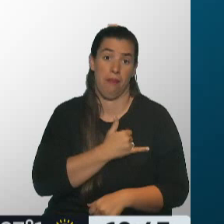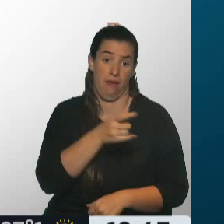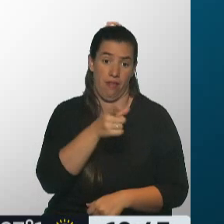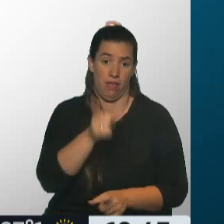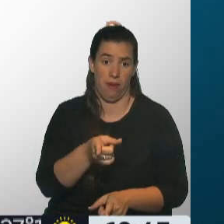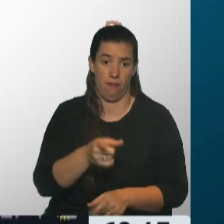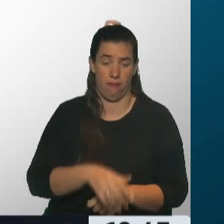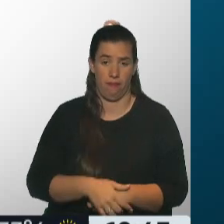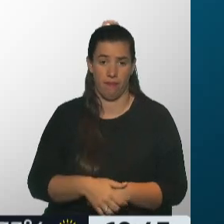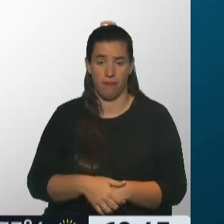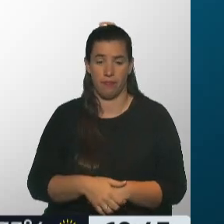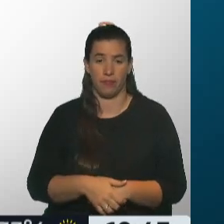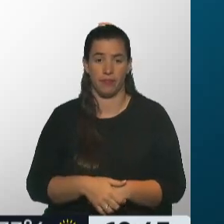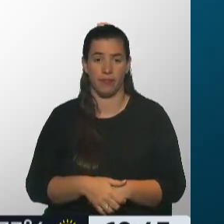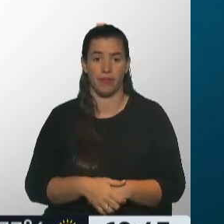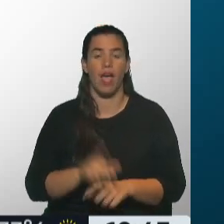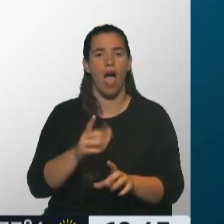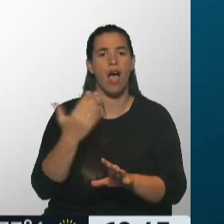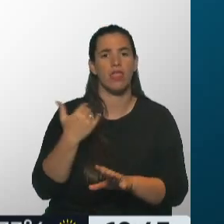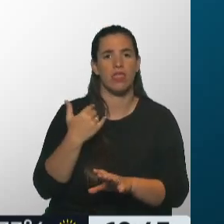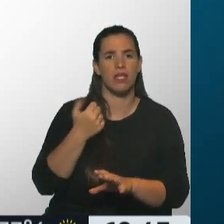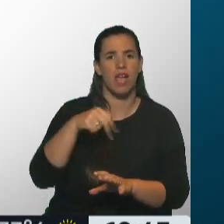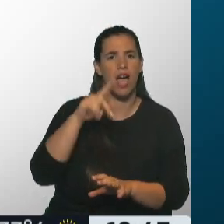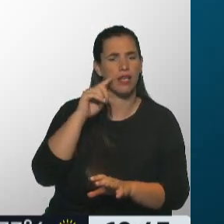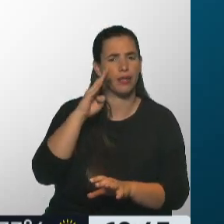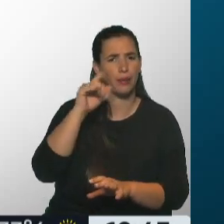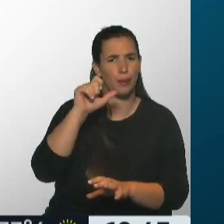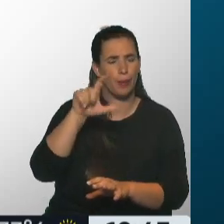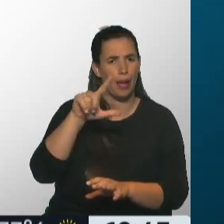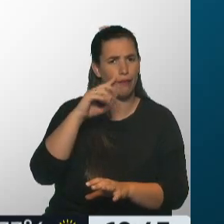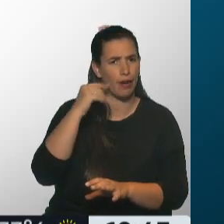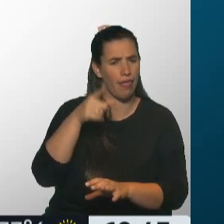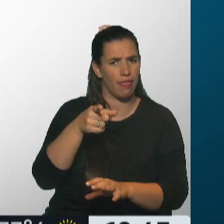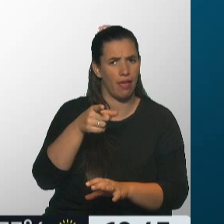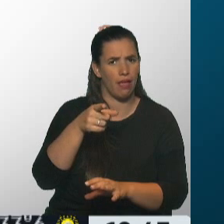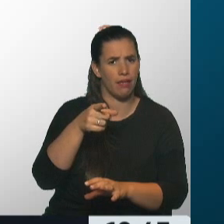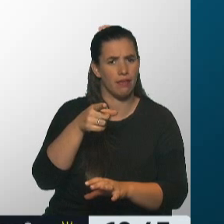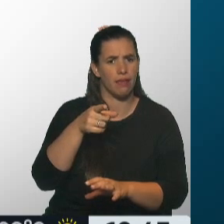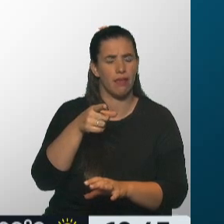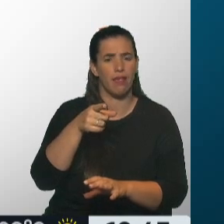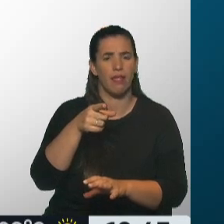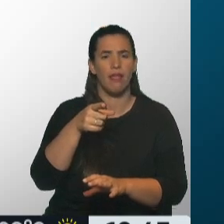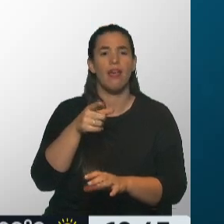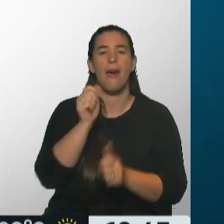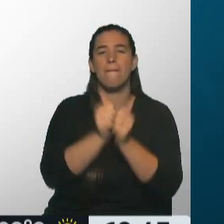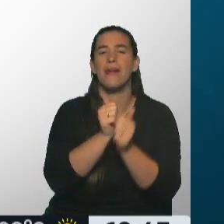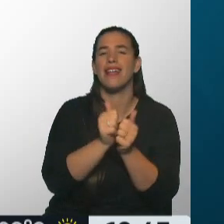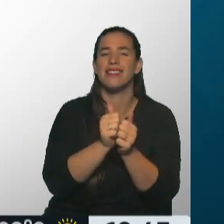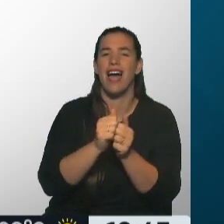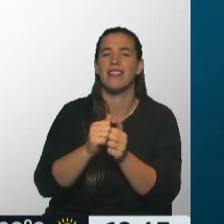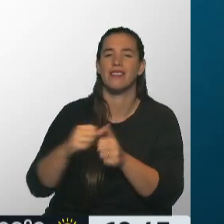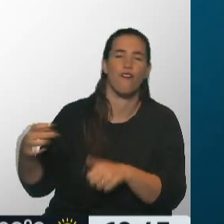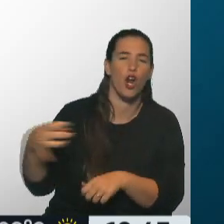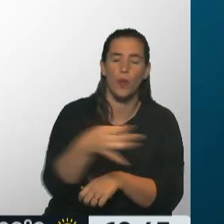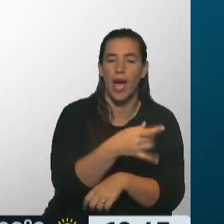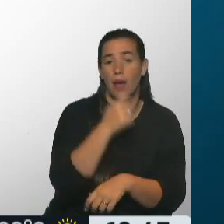Aníbal Fernández estuvo... Cuando administración de... Empresas públicas sujetas a privatización. ferroviarias, estamos hablando, por